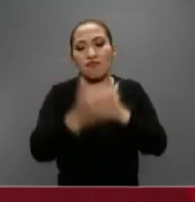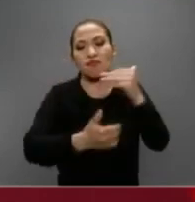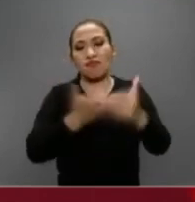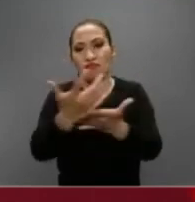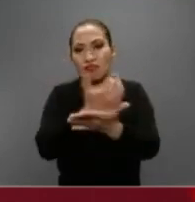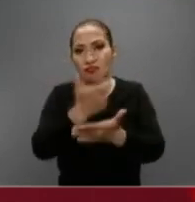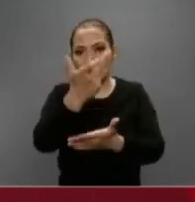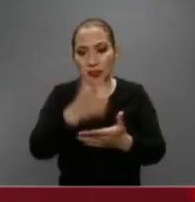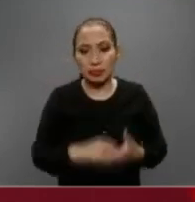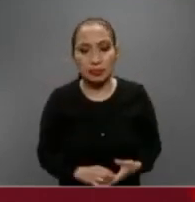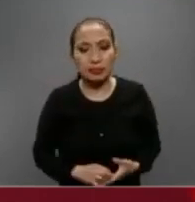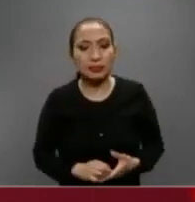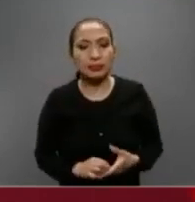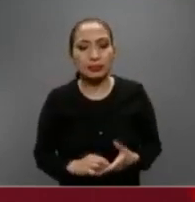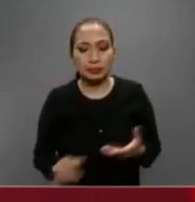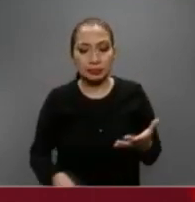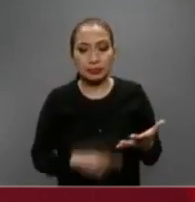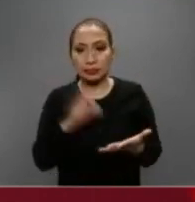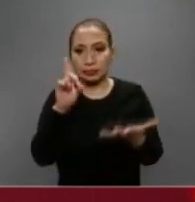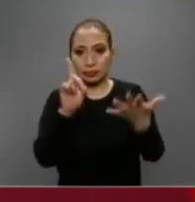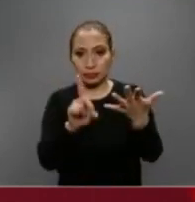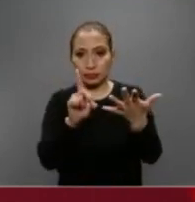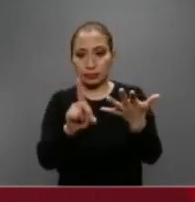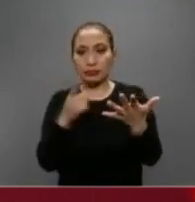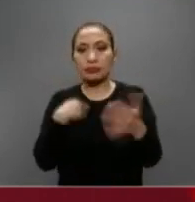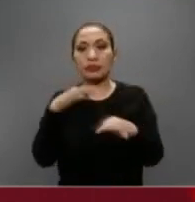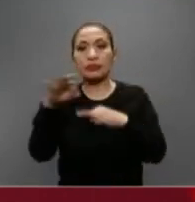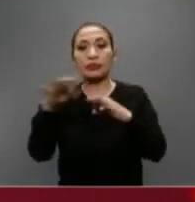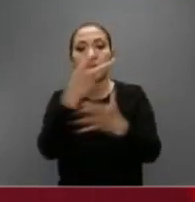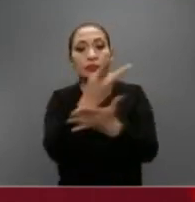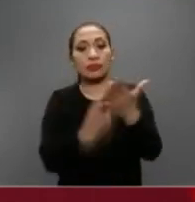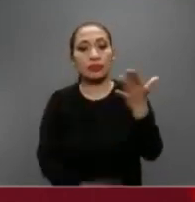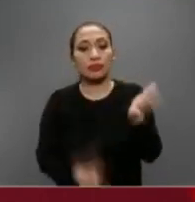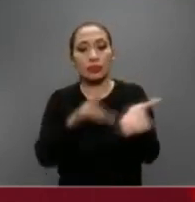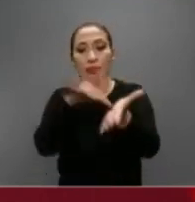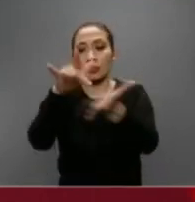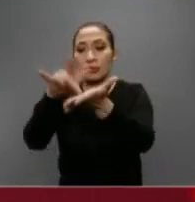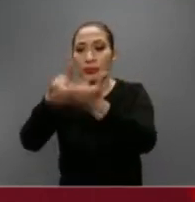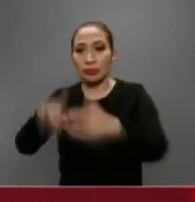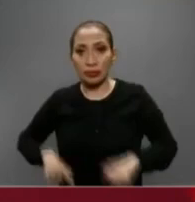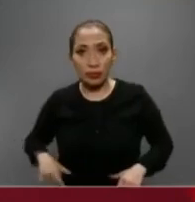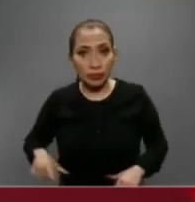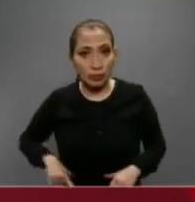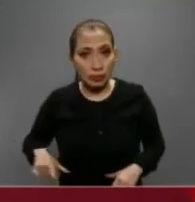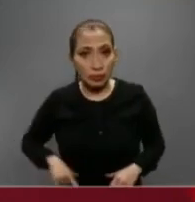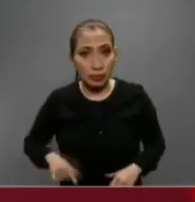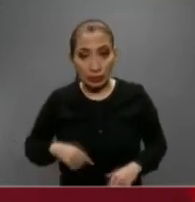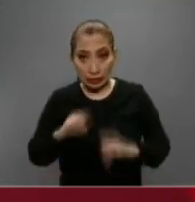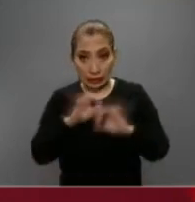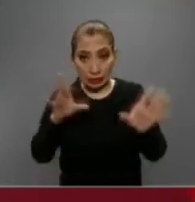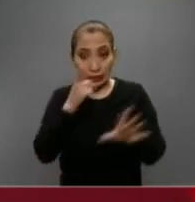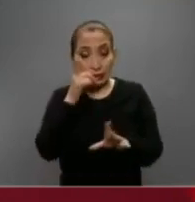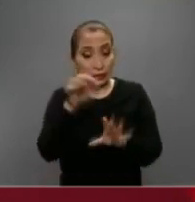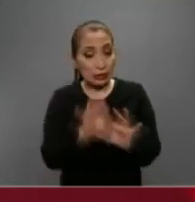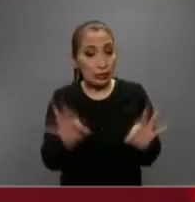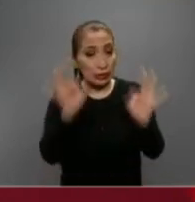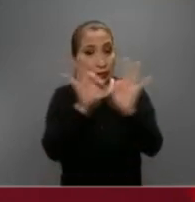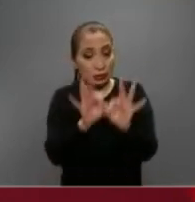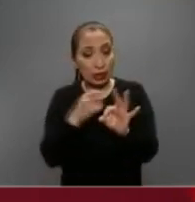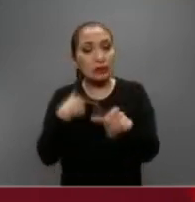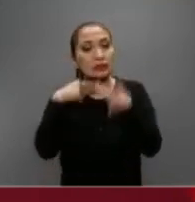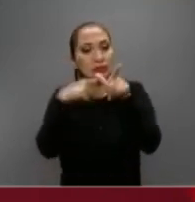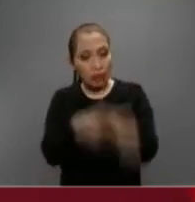funcionamiento de la economía. El inciso D, la operación de los programas sociales del gobierno. Esto lo aclaro, es muy